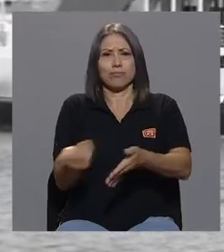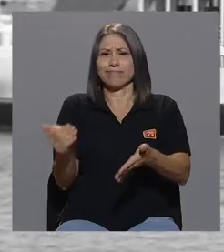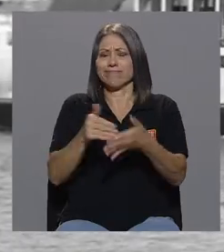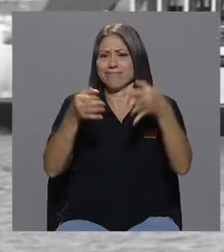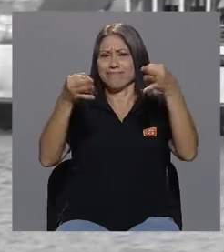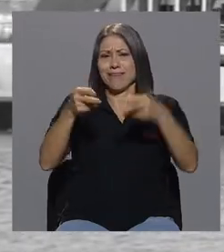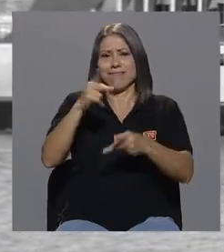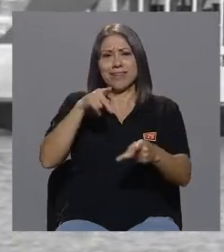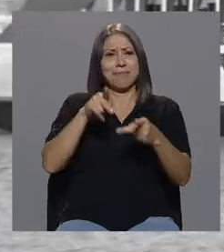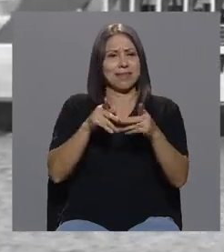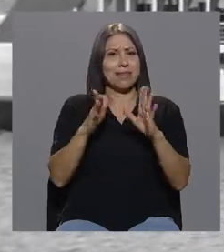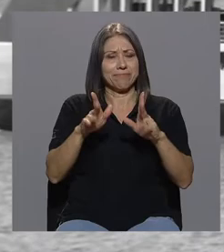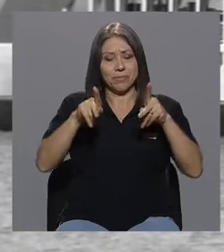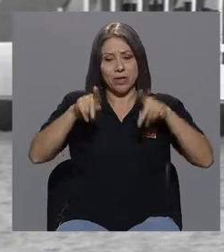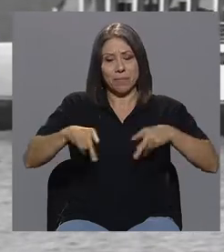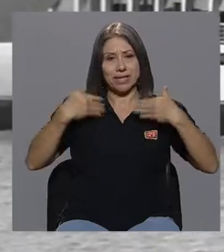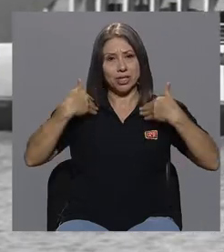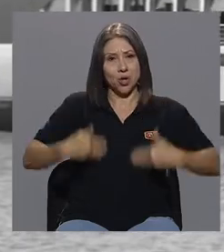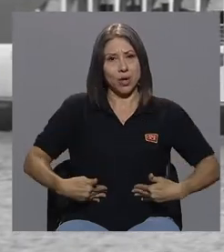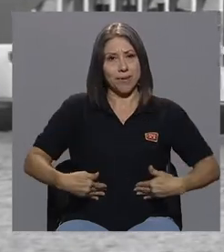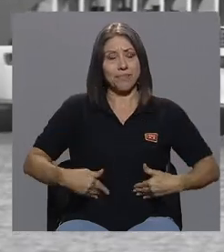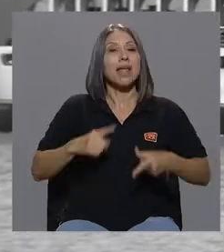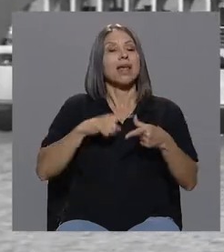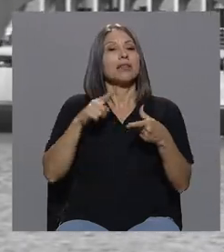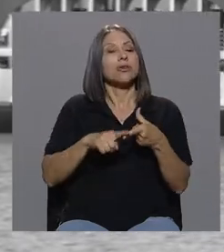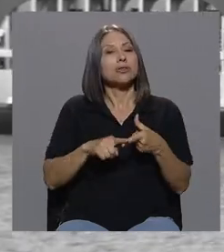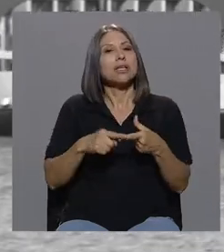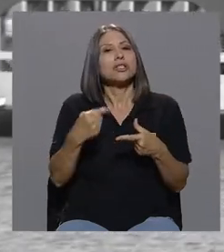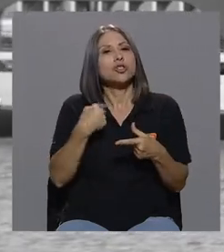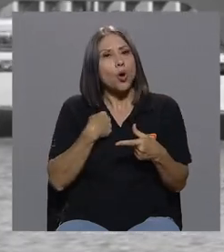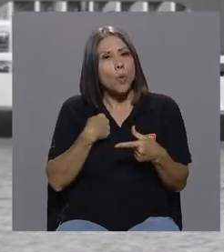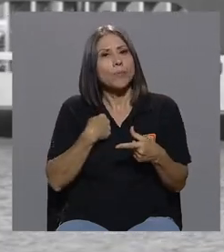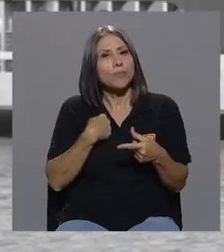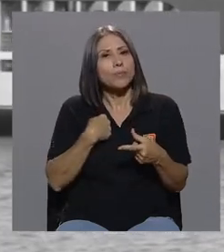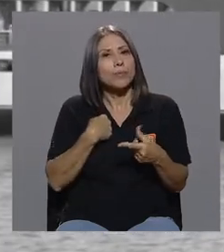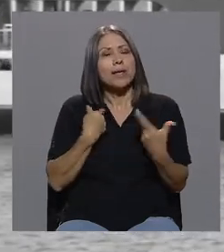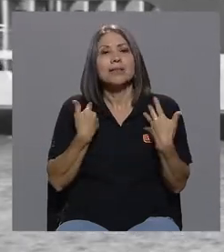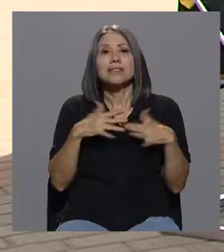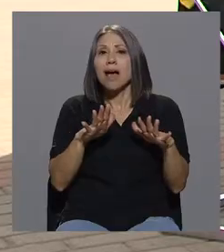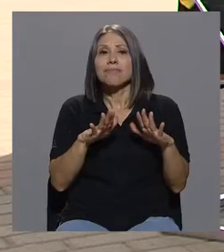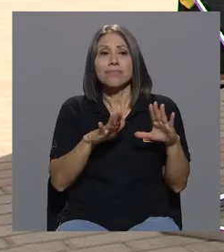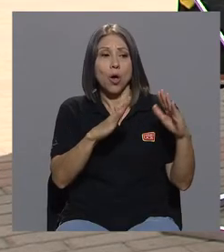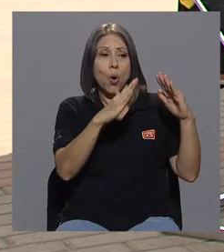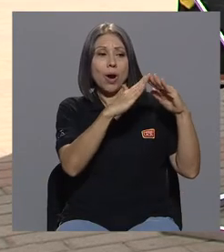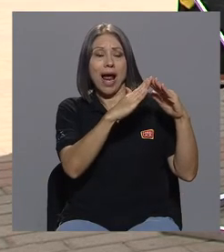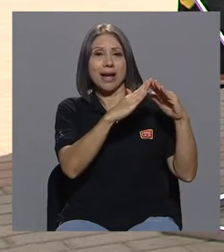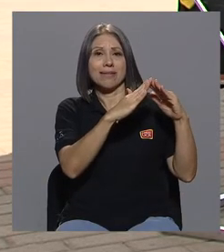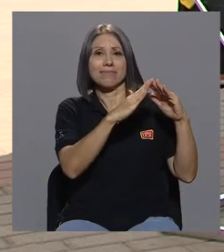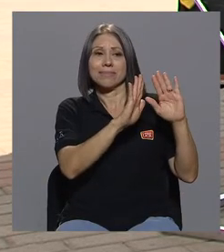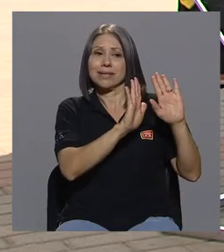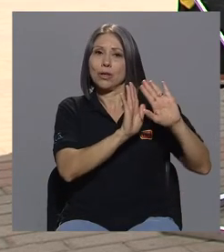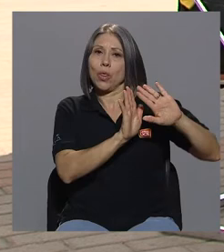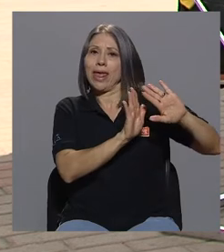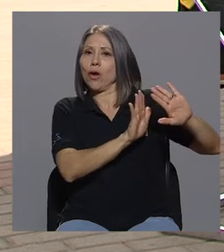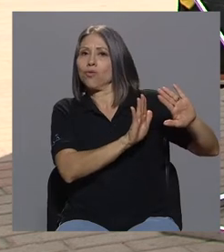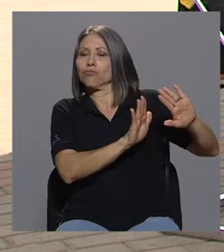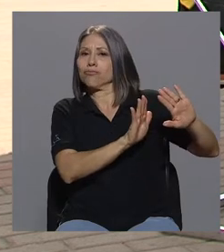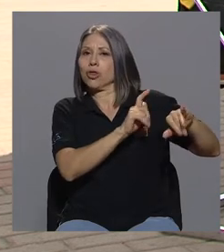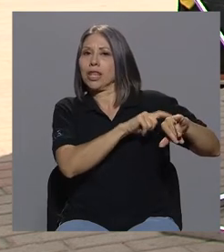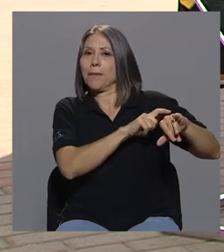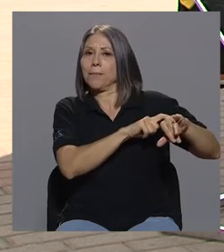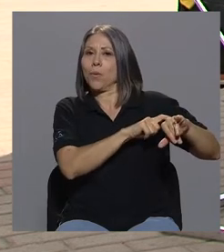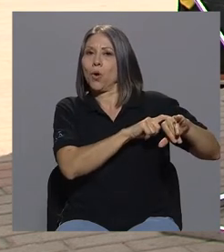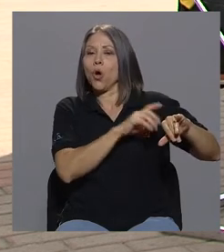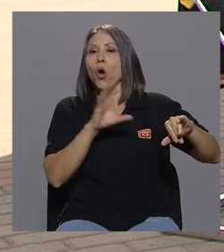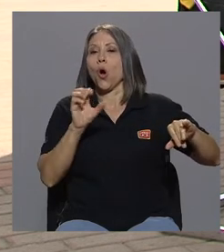y es cuando yo vengo me dejo el hogar por un tiempo don Orlando de forma muy prudente me